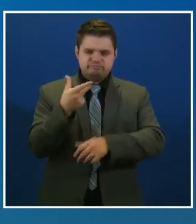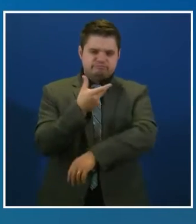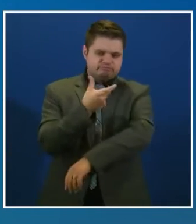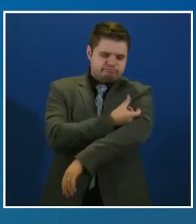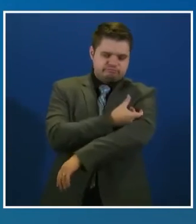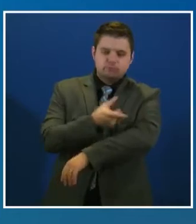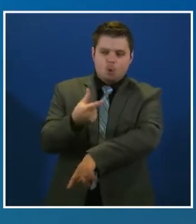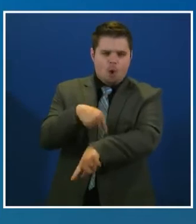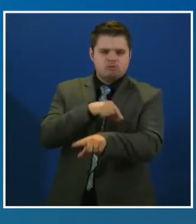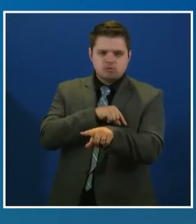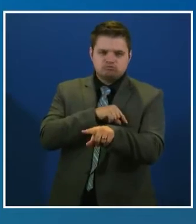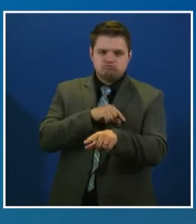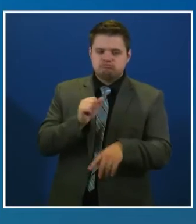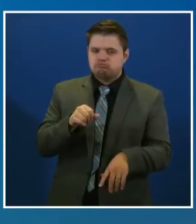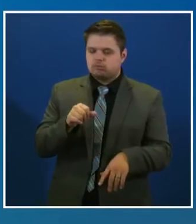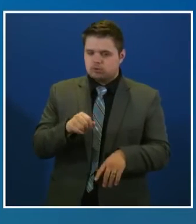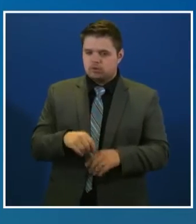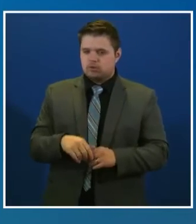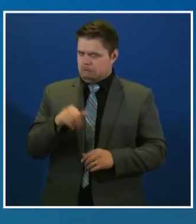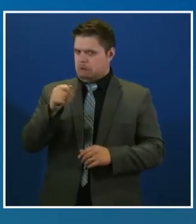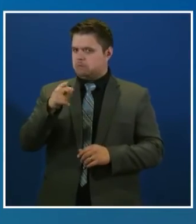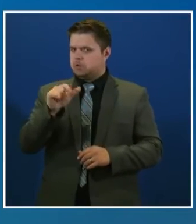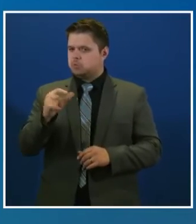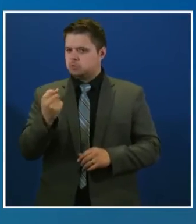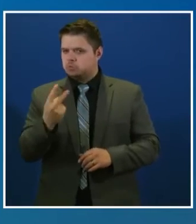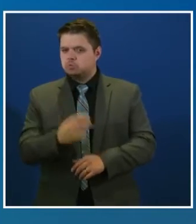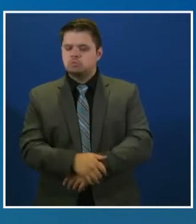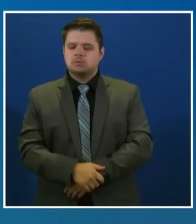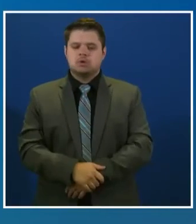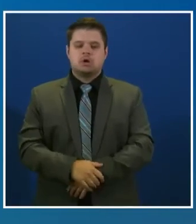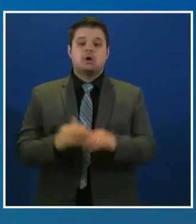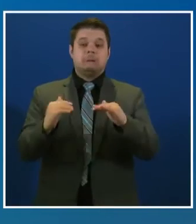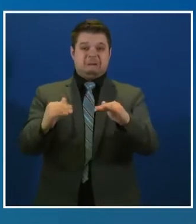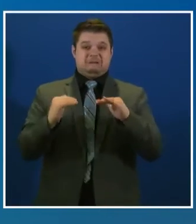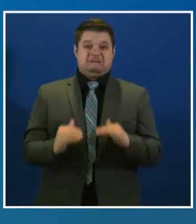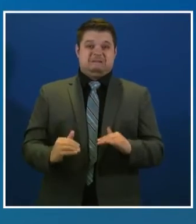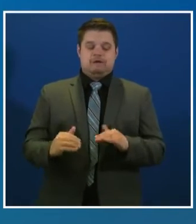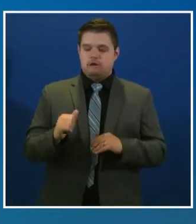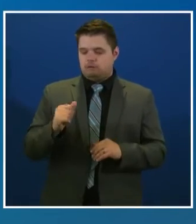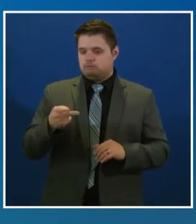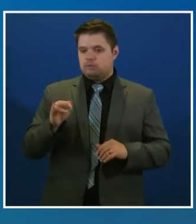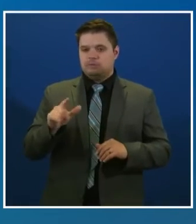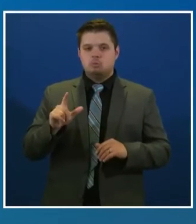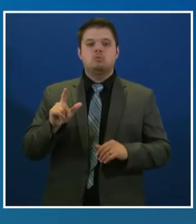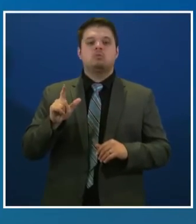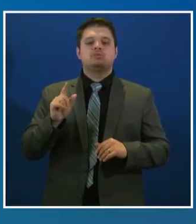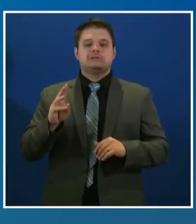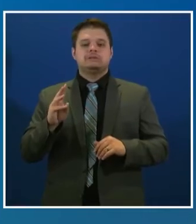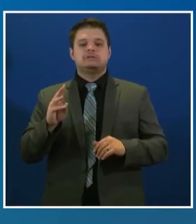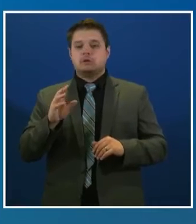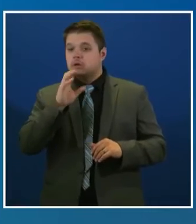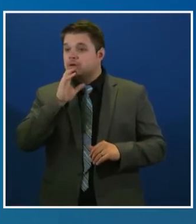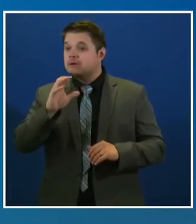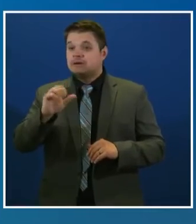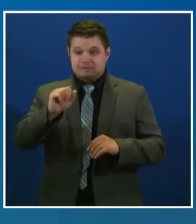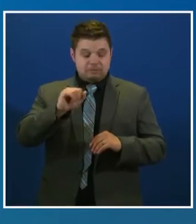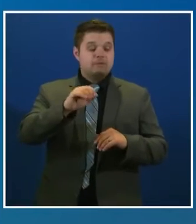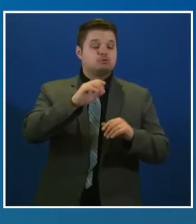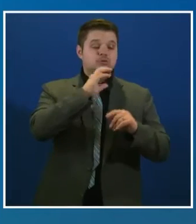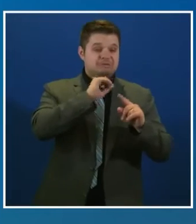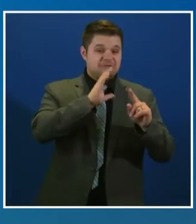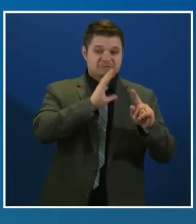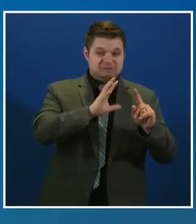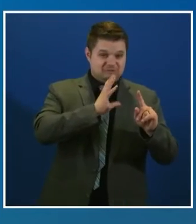vacuna. El 26 de abril, las personas con una comorbilidad que